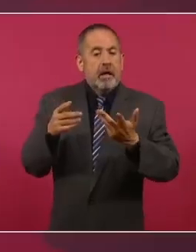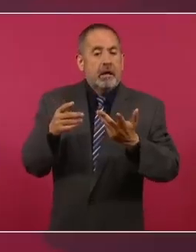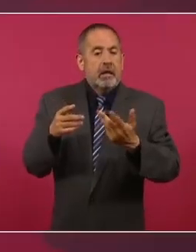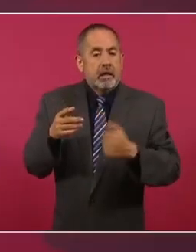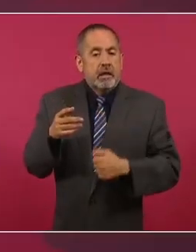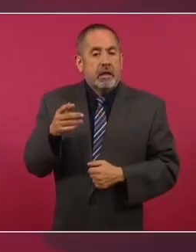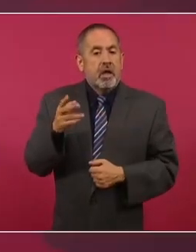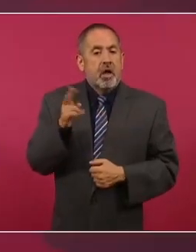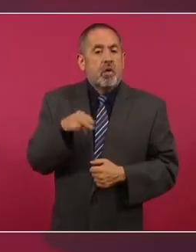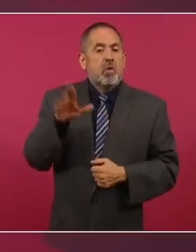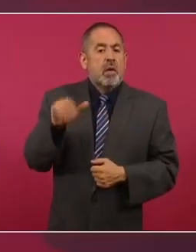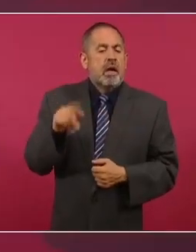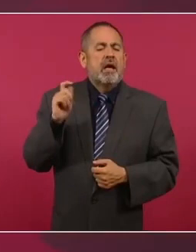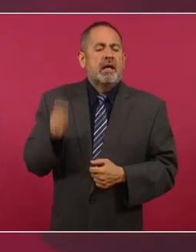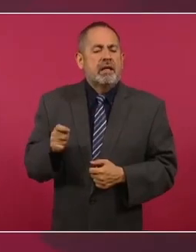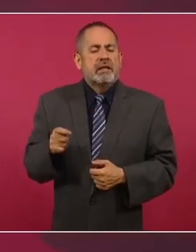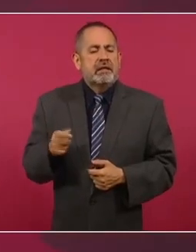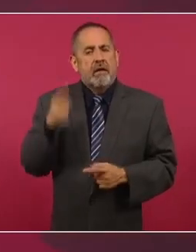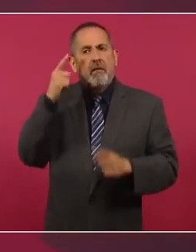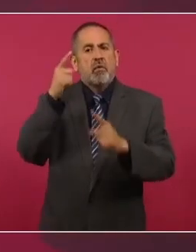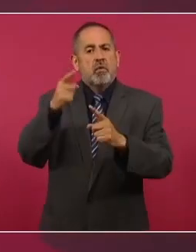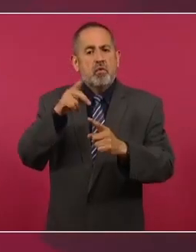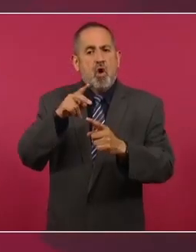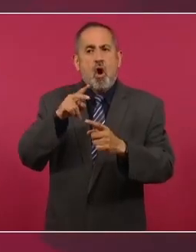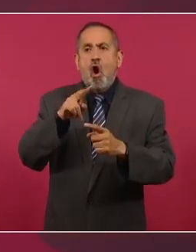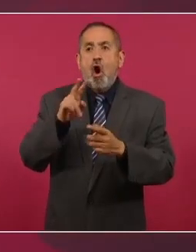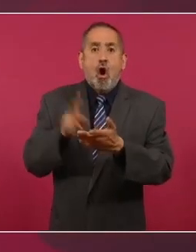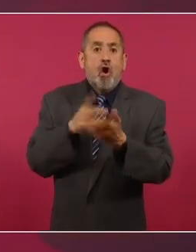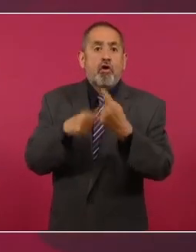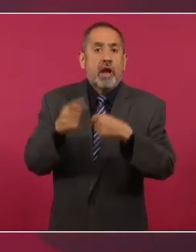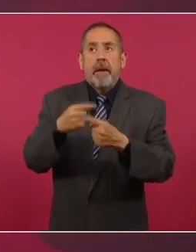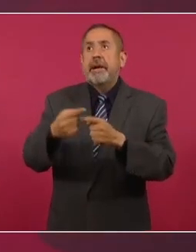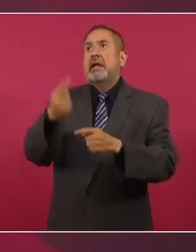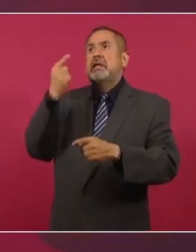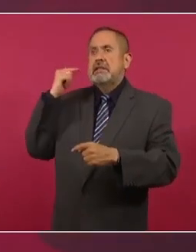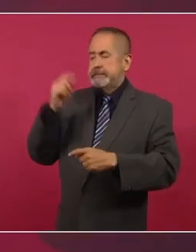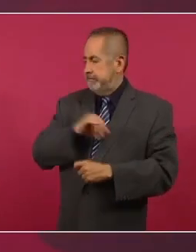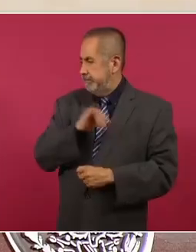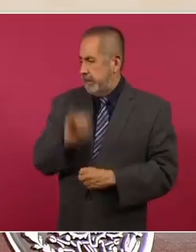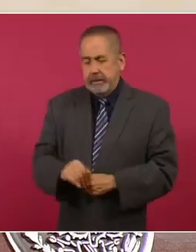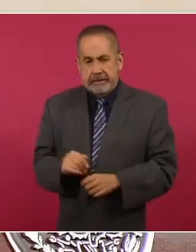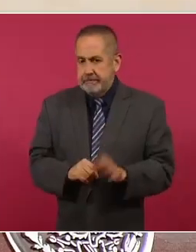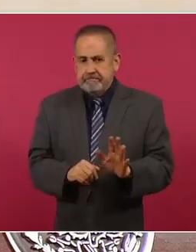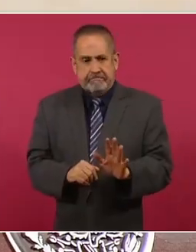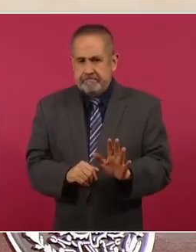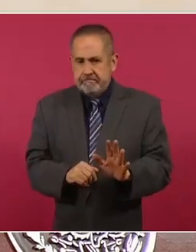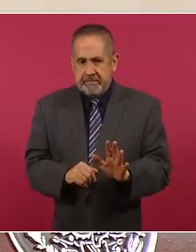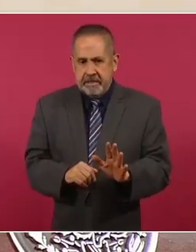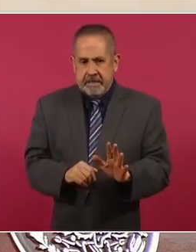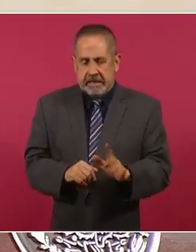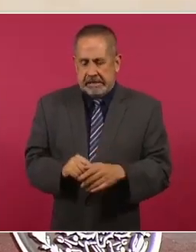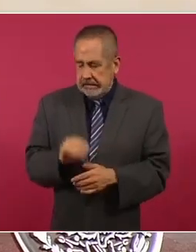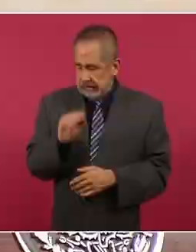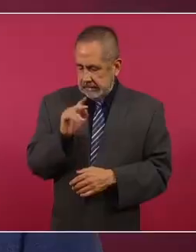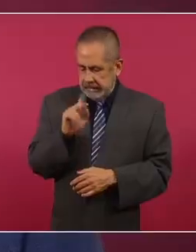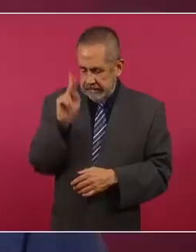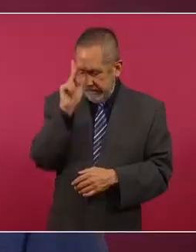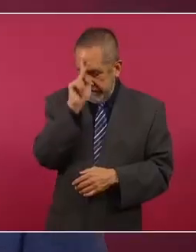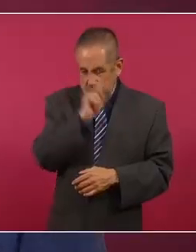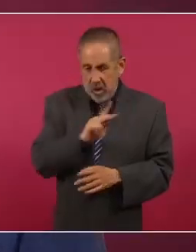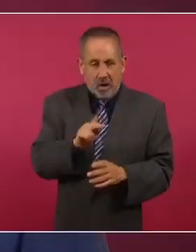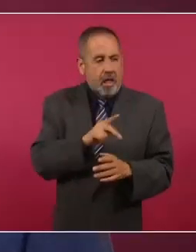se regrese a la terrible época de